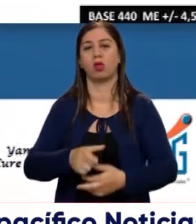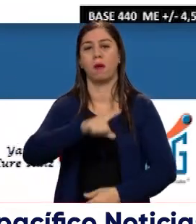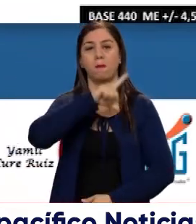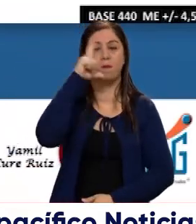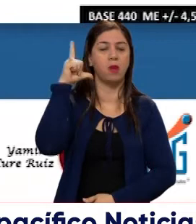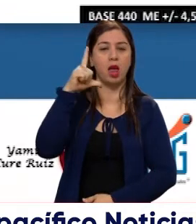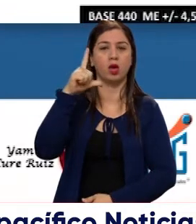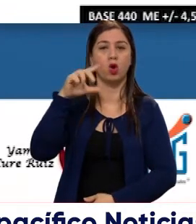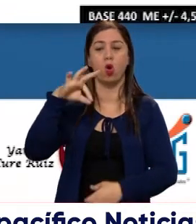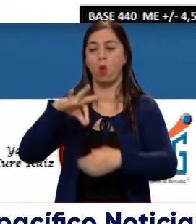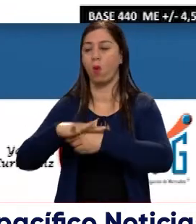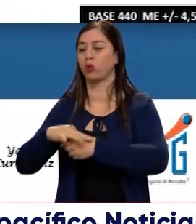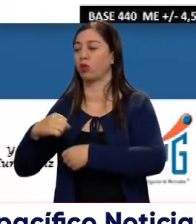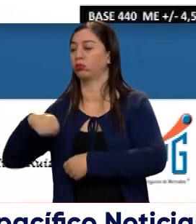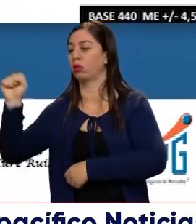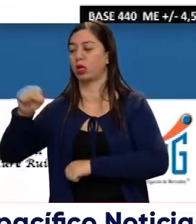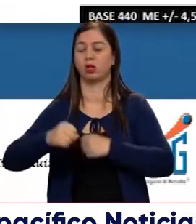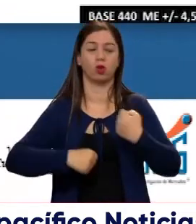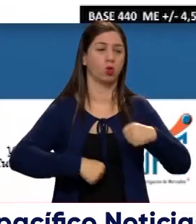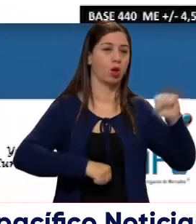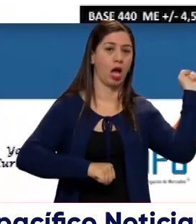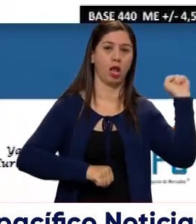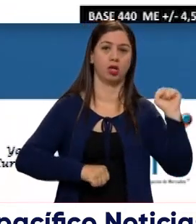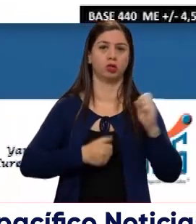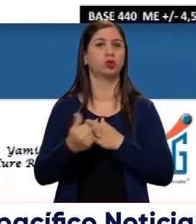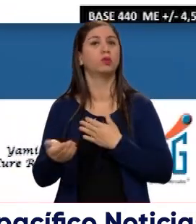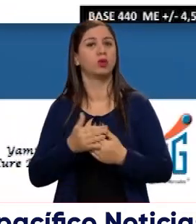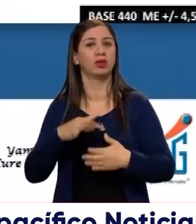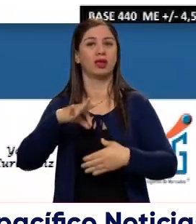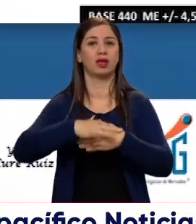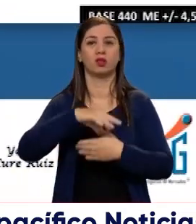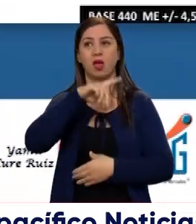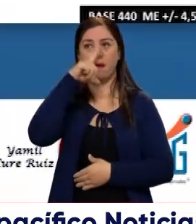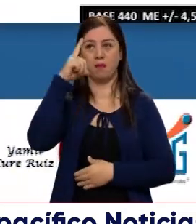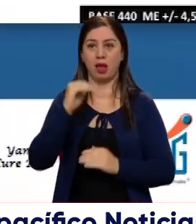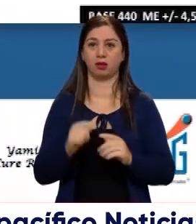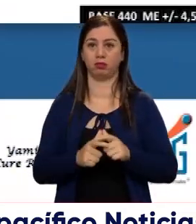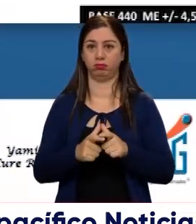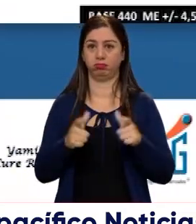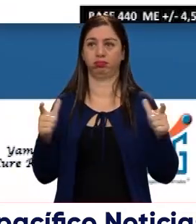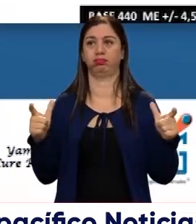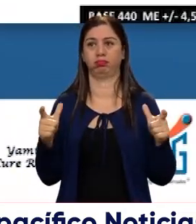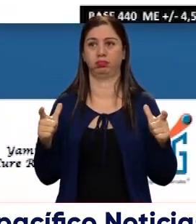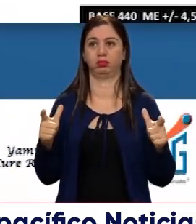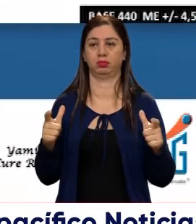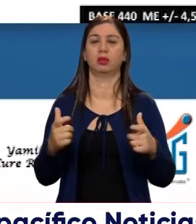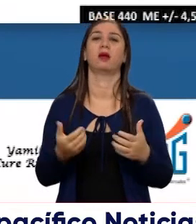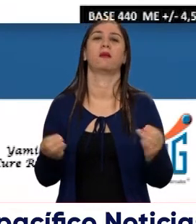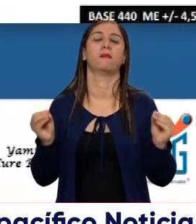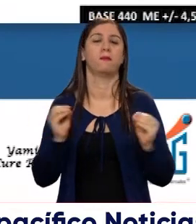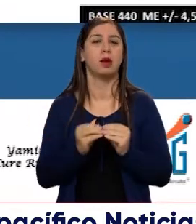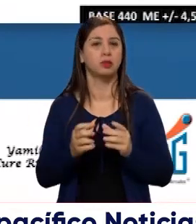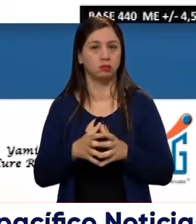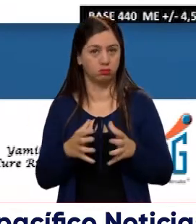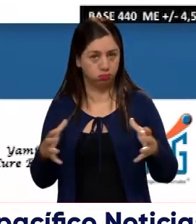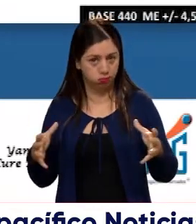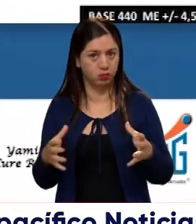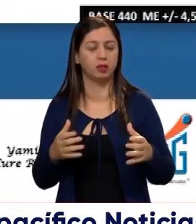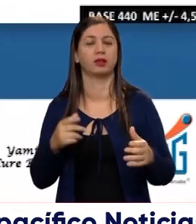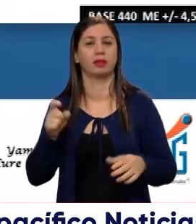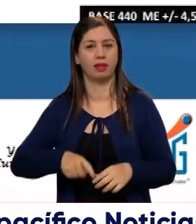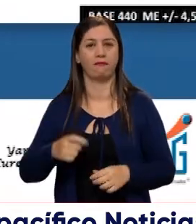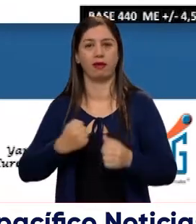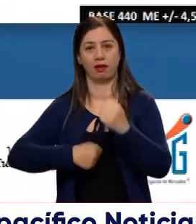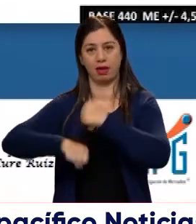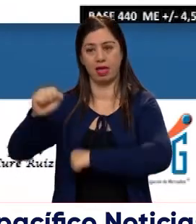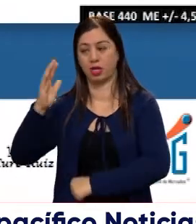blanco, el que saque un voto más que el otro, gana, así el voto en blanco gane, con mayor votación, va a haber uno de los dos,